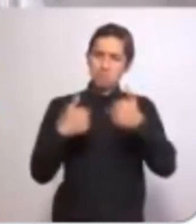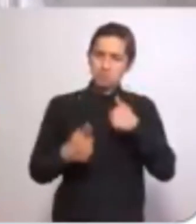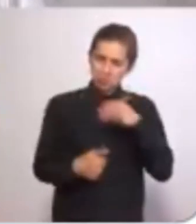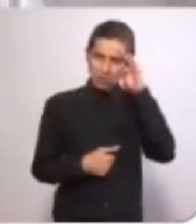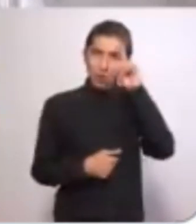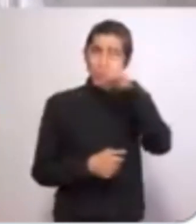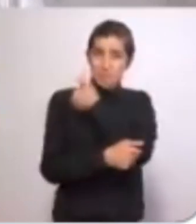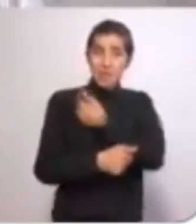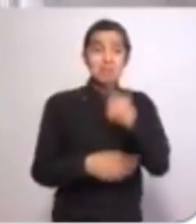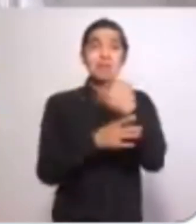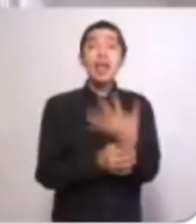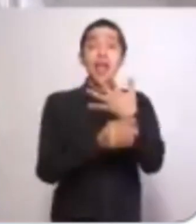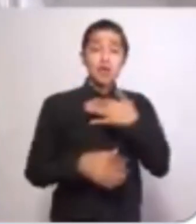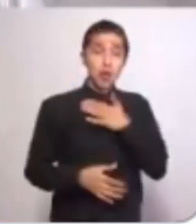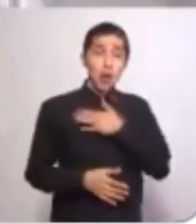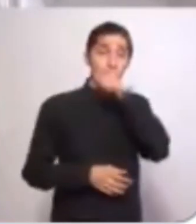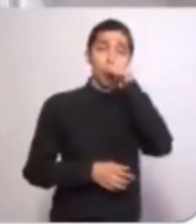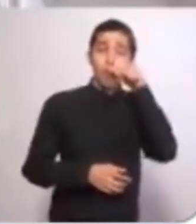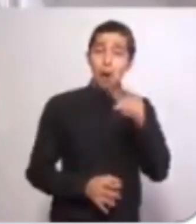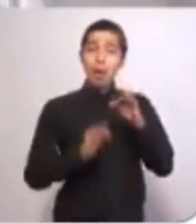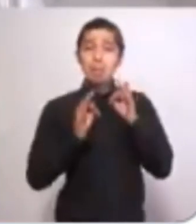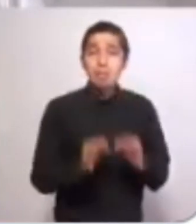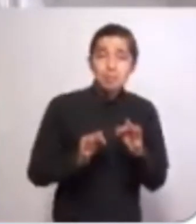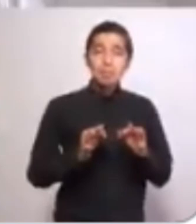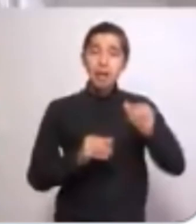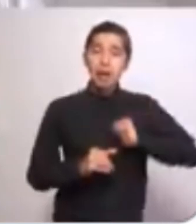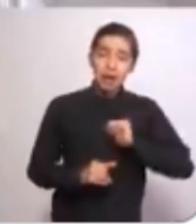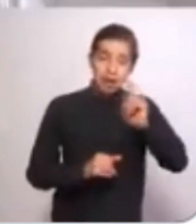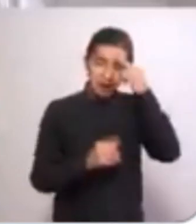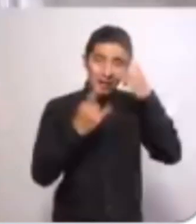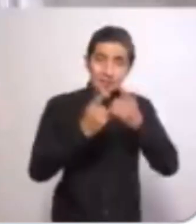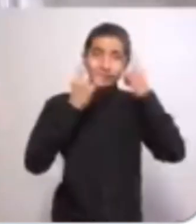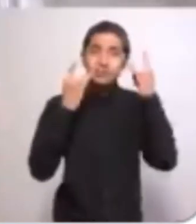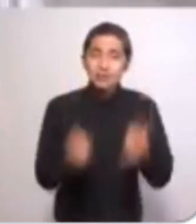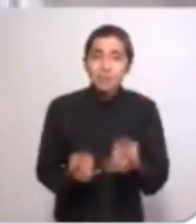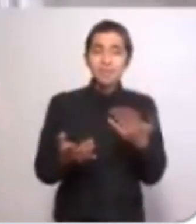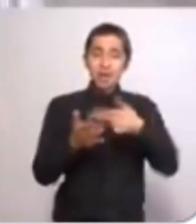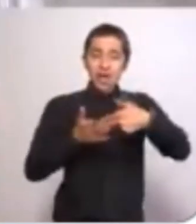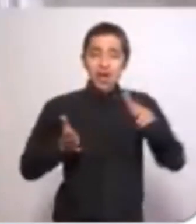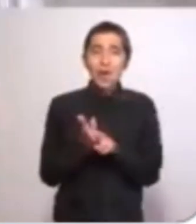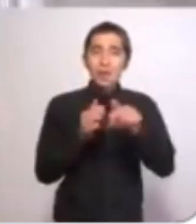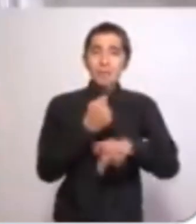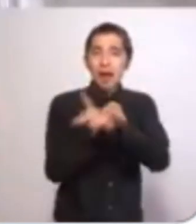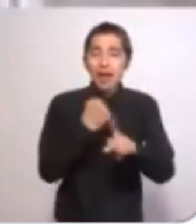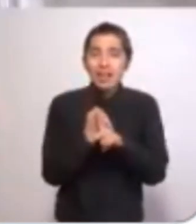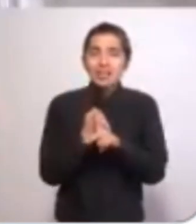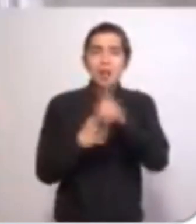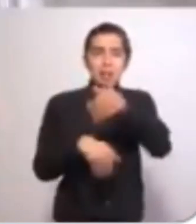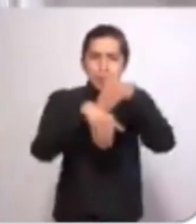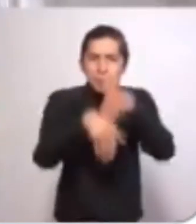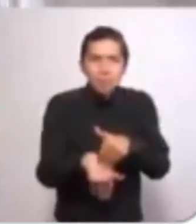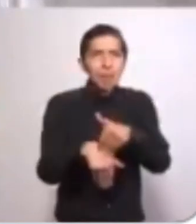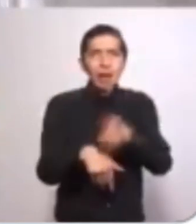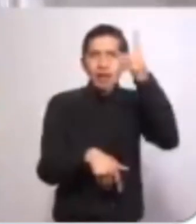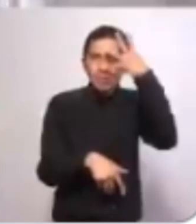que un presidente que se dice juarista, que tiene como referente de cabecera a los héroes de la patria,